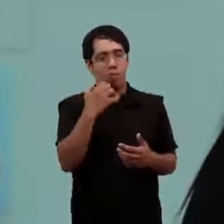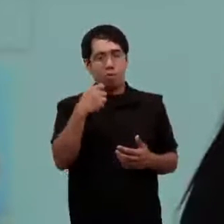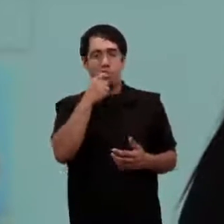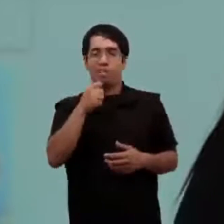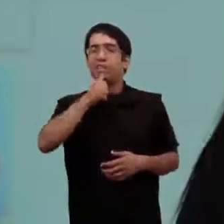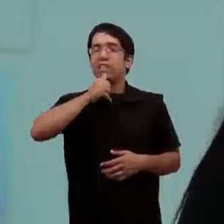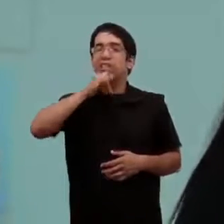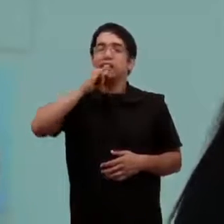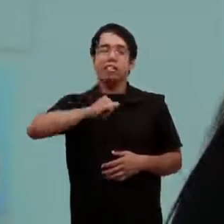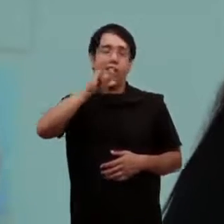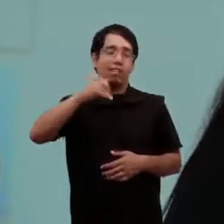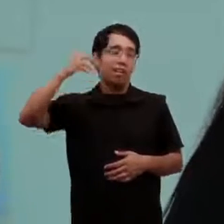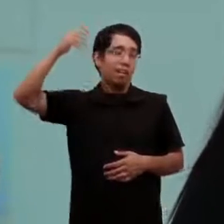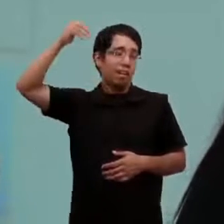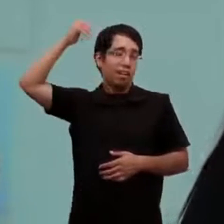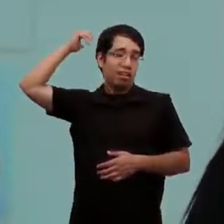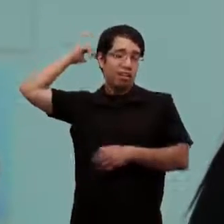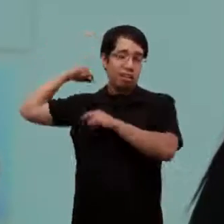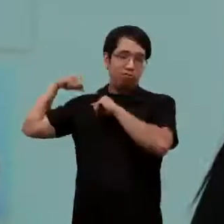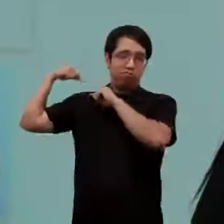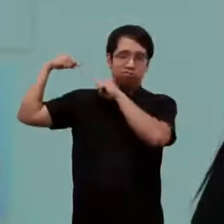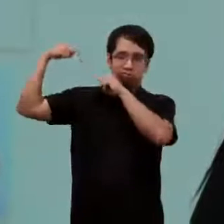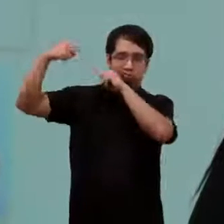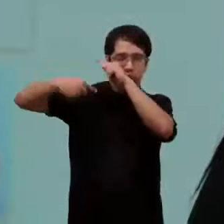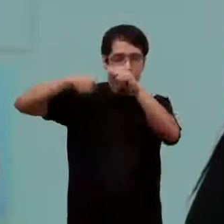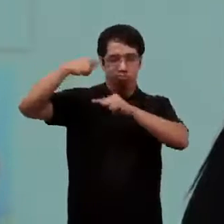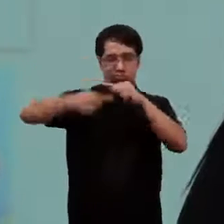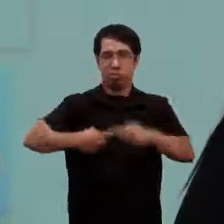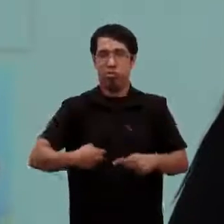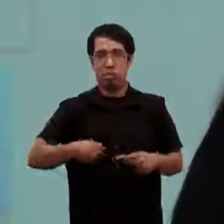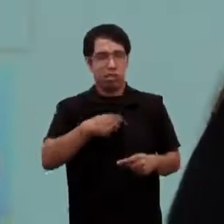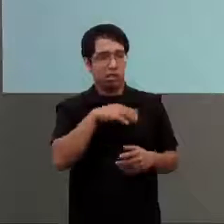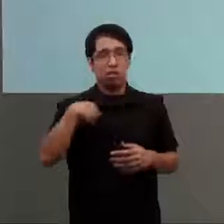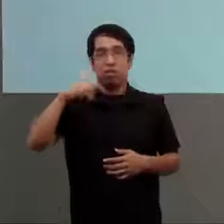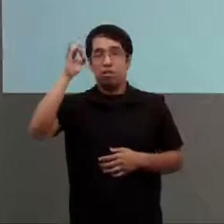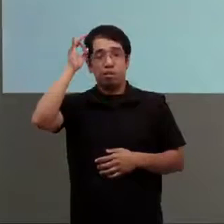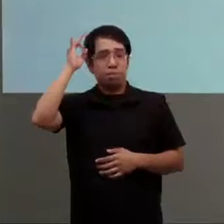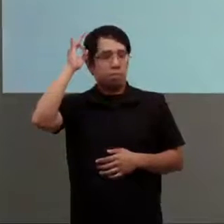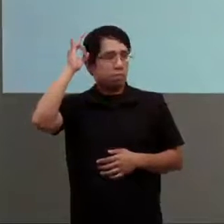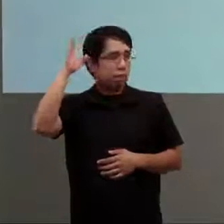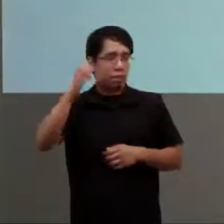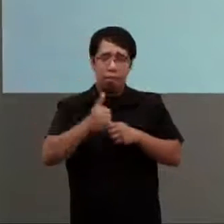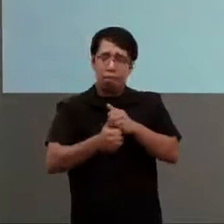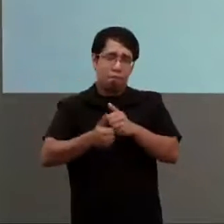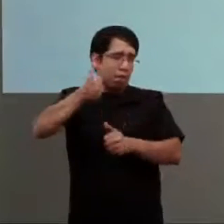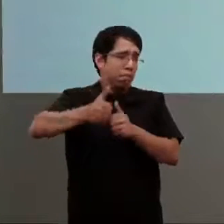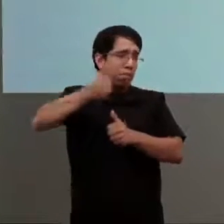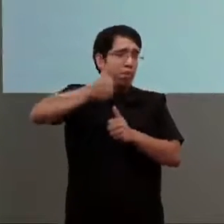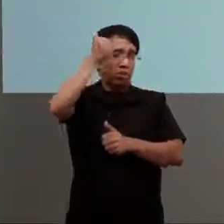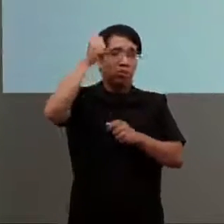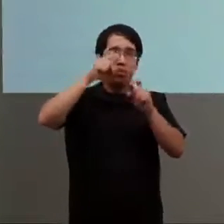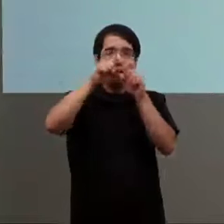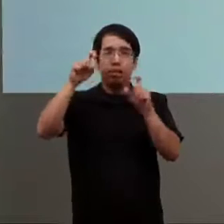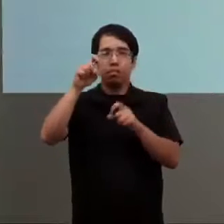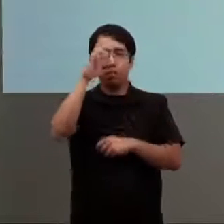en la historia que se formó que tenemos que ser especialistas súper especialistas en